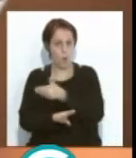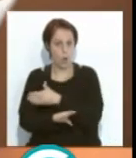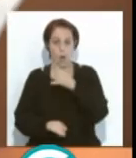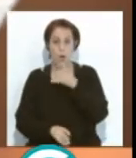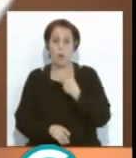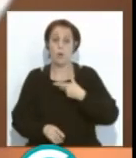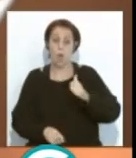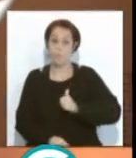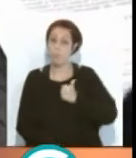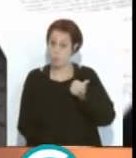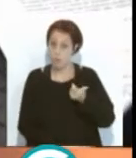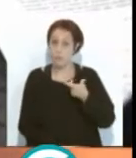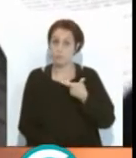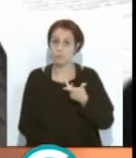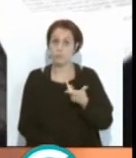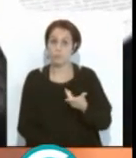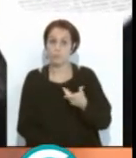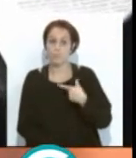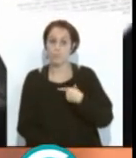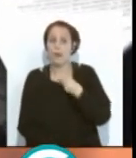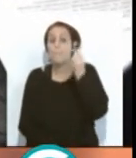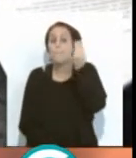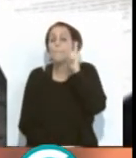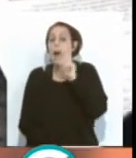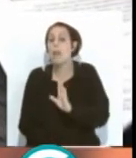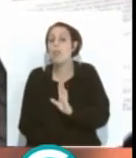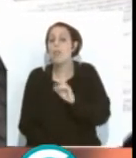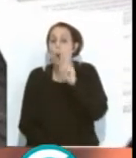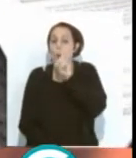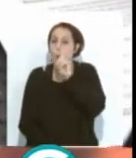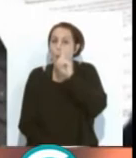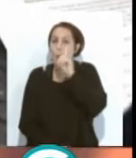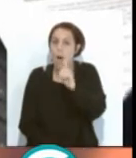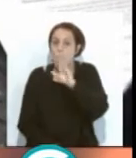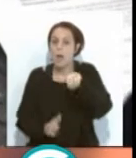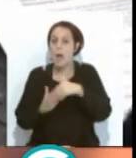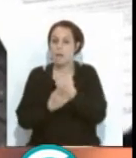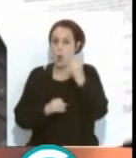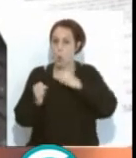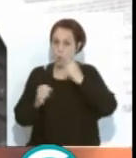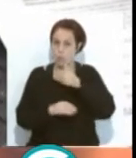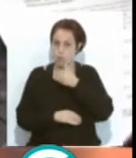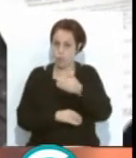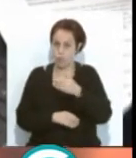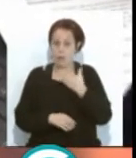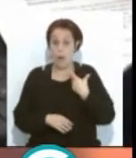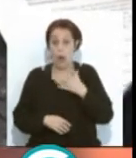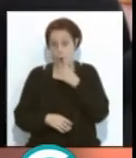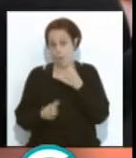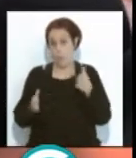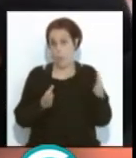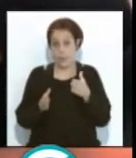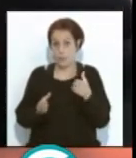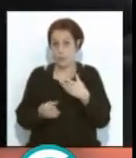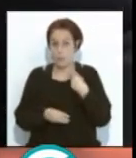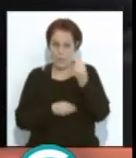tenemos una buena oportunidad. Se supone que va a quedar todavía por lo menos un año y pico del próximo concurso. Pues bueno, es momento de plantear